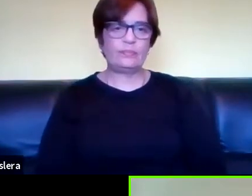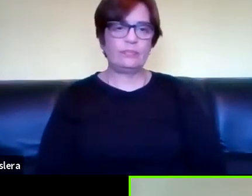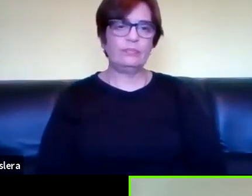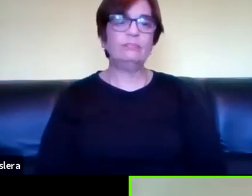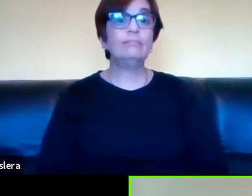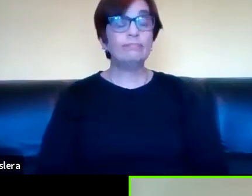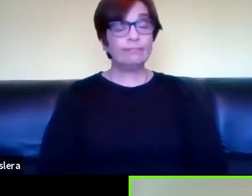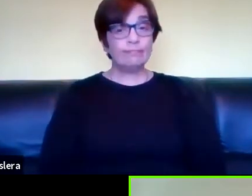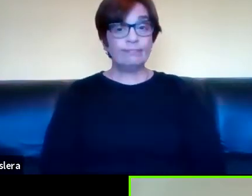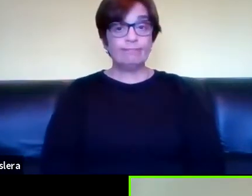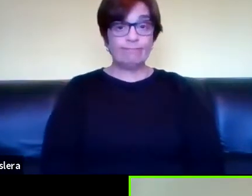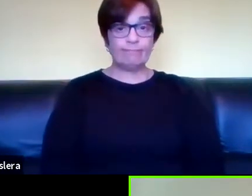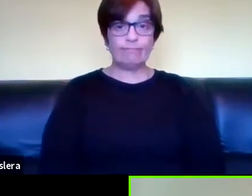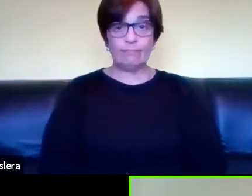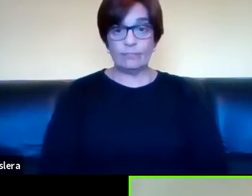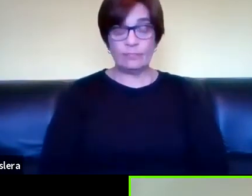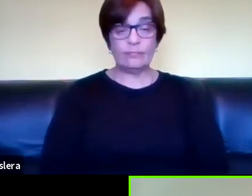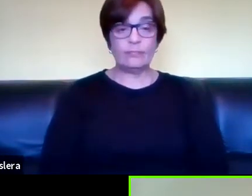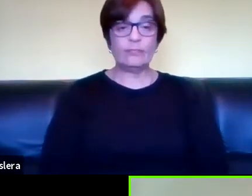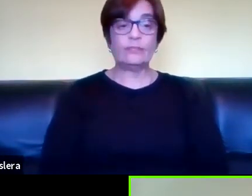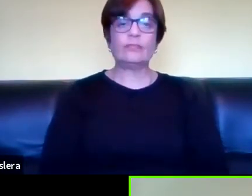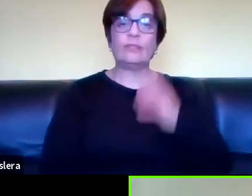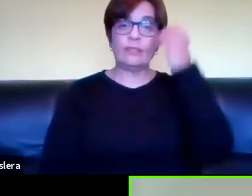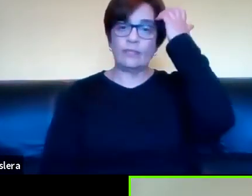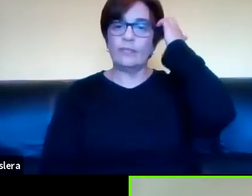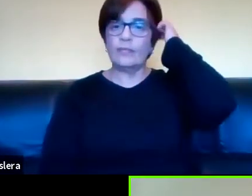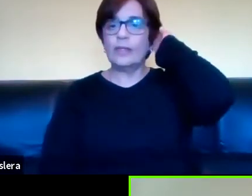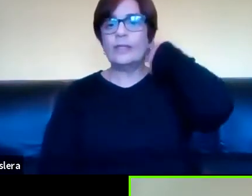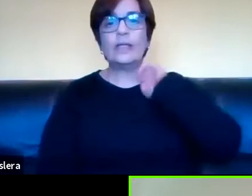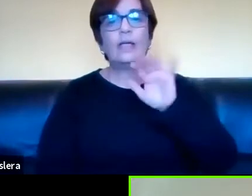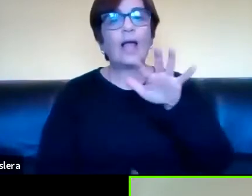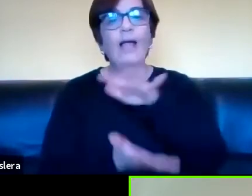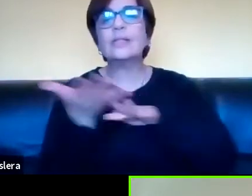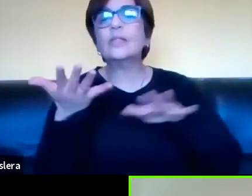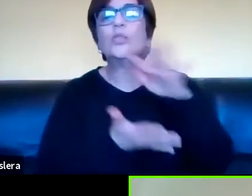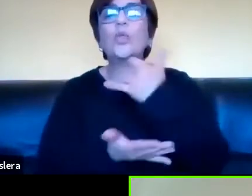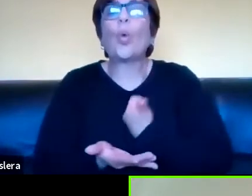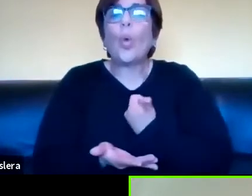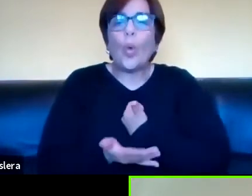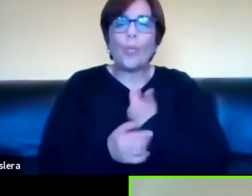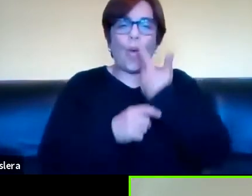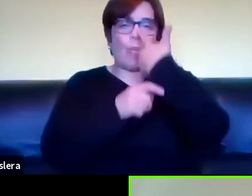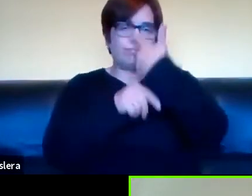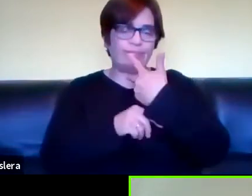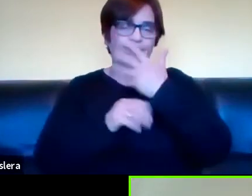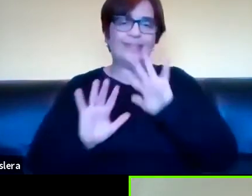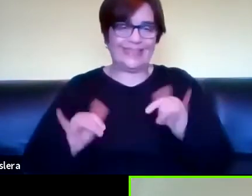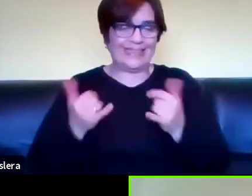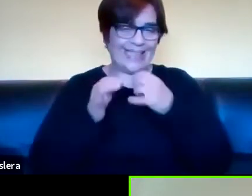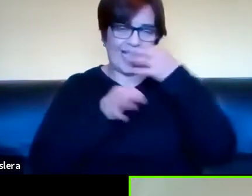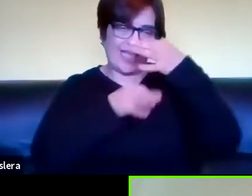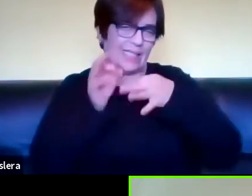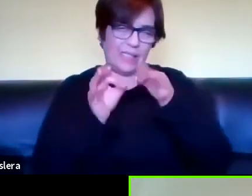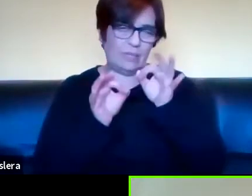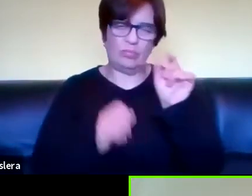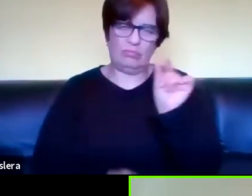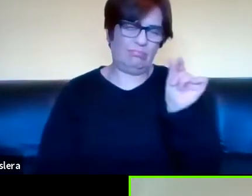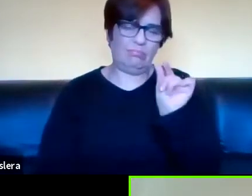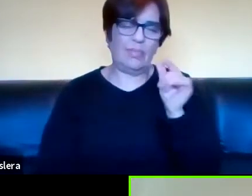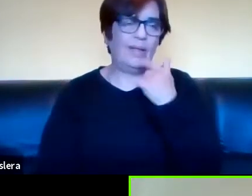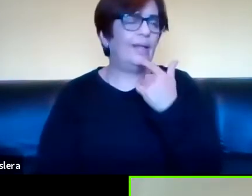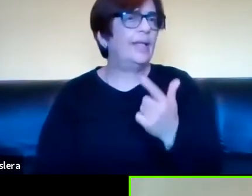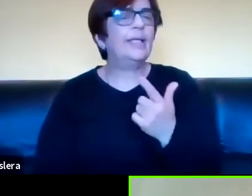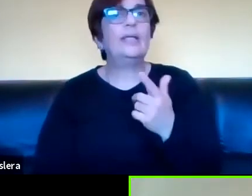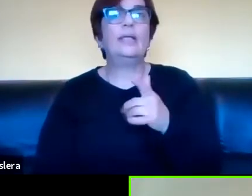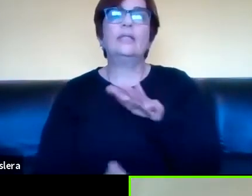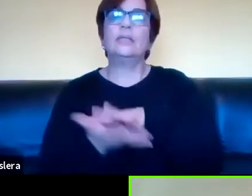bueno y llegamos entonces ahora a cuáles son las condiciones de producción bueno ya un poco hablé las condiciones de